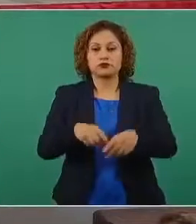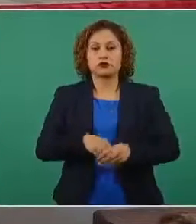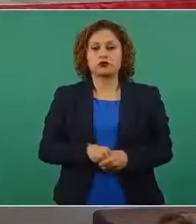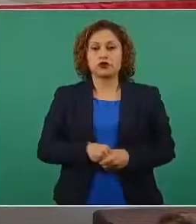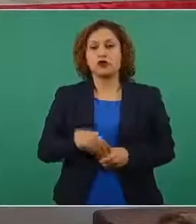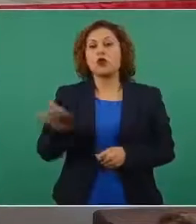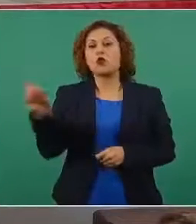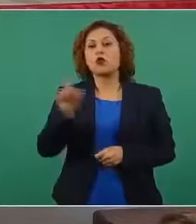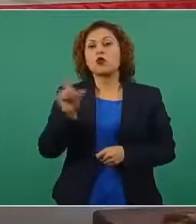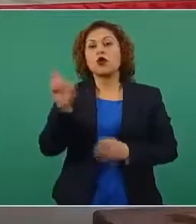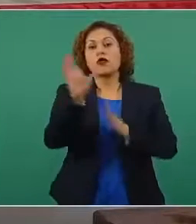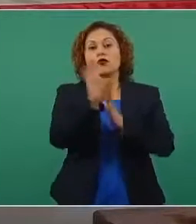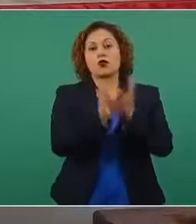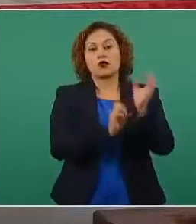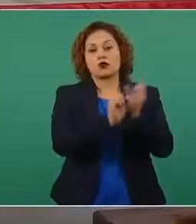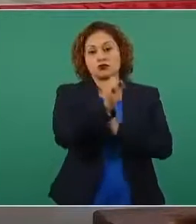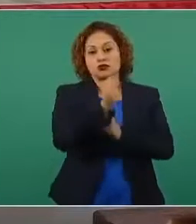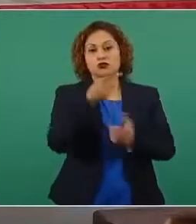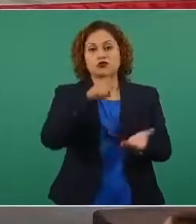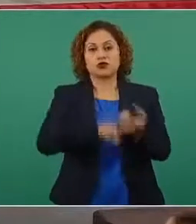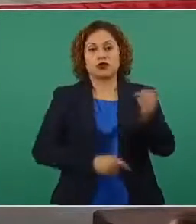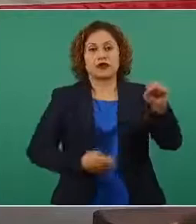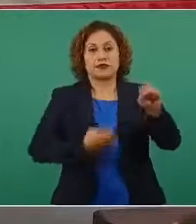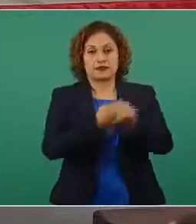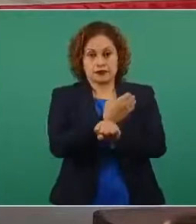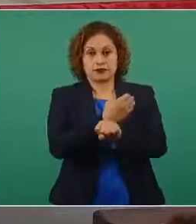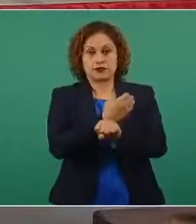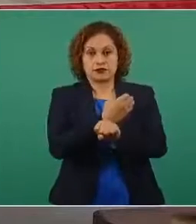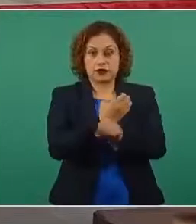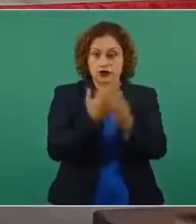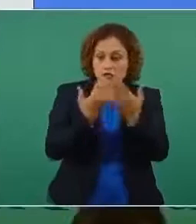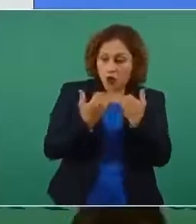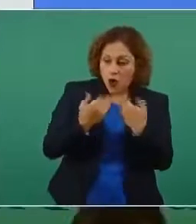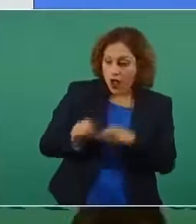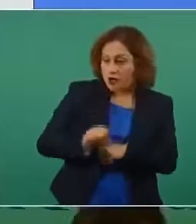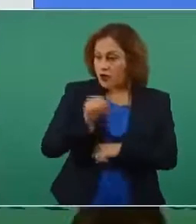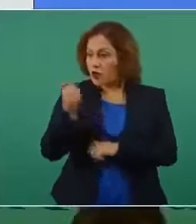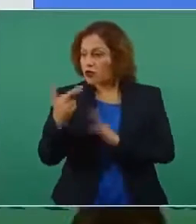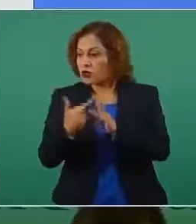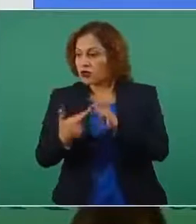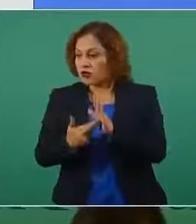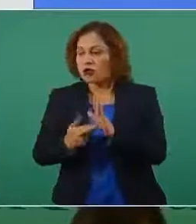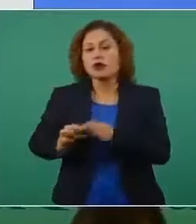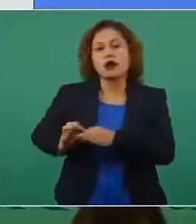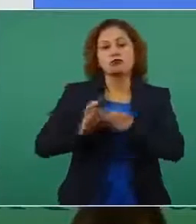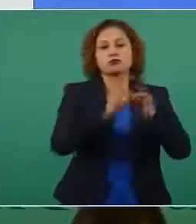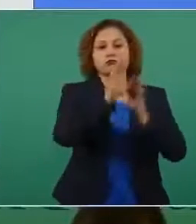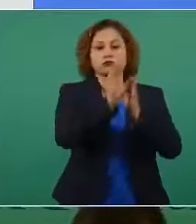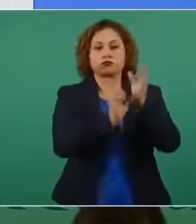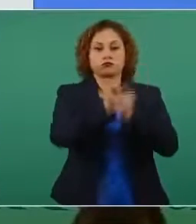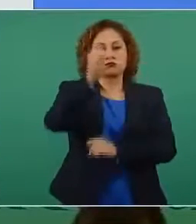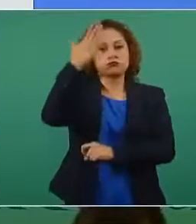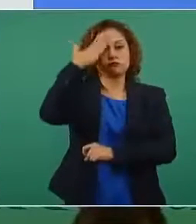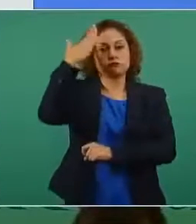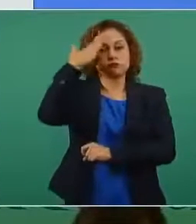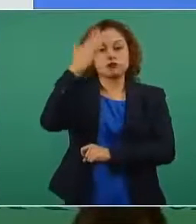constituciones de los estados no prevean el caso esto viene desde